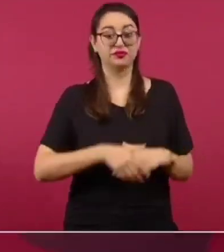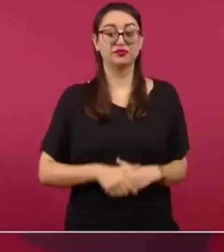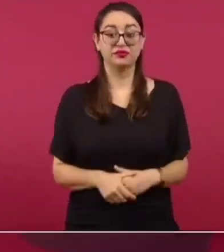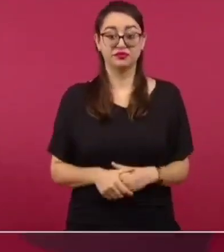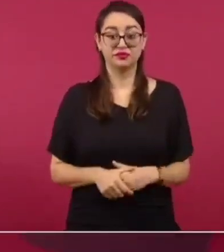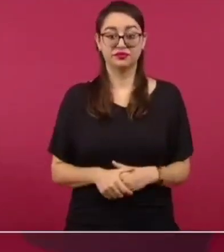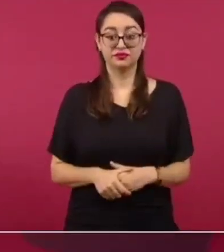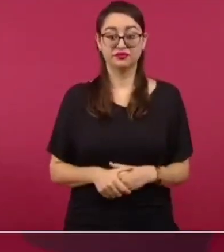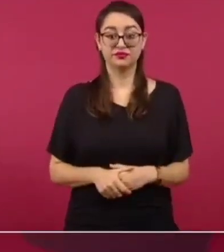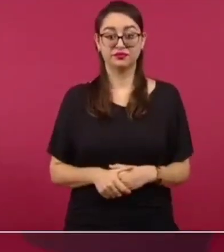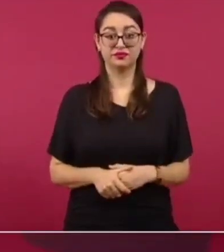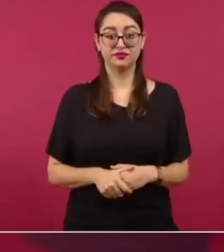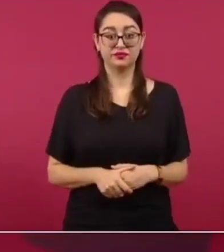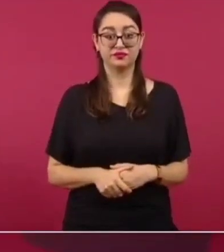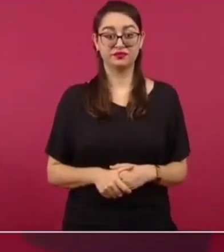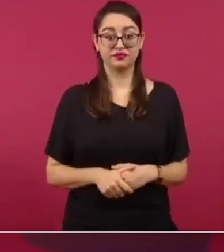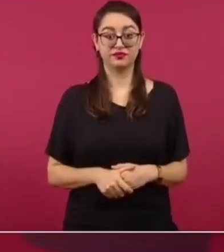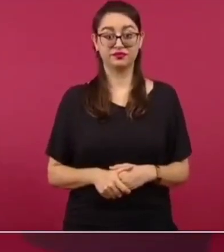Sí.